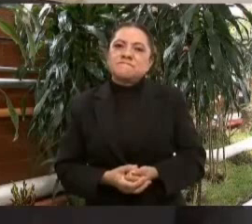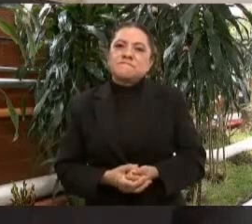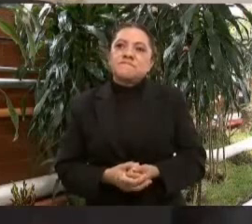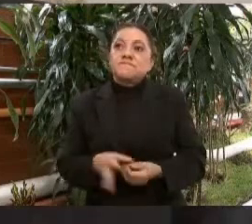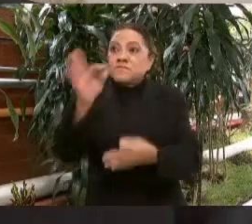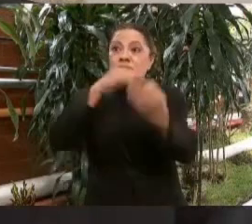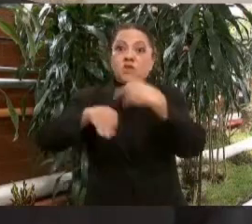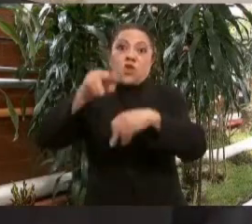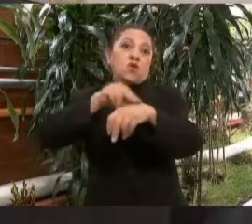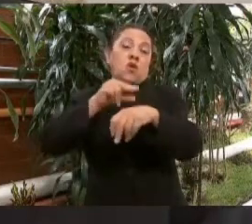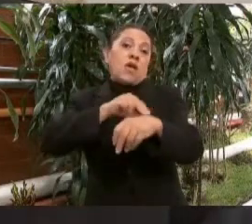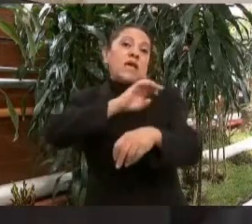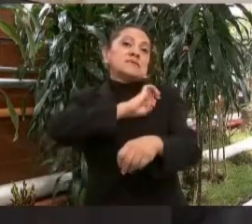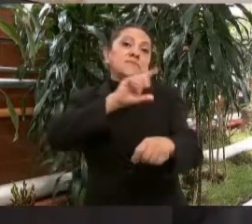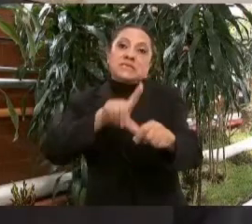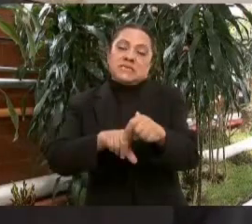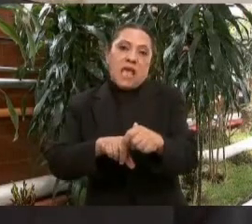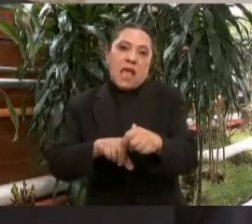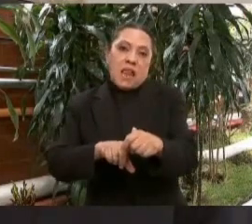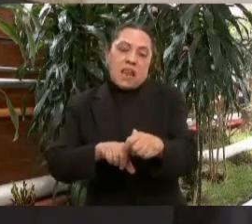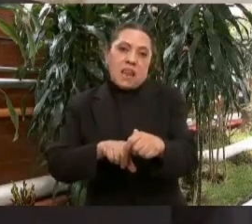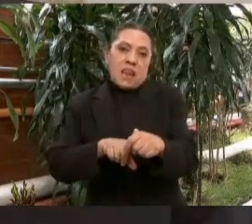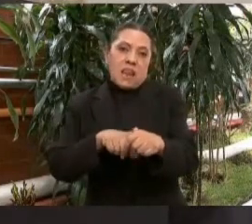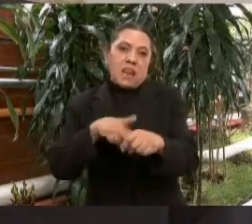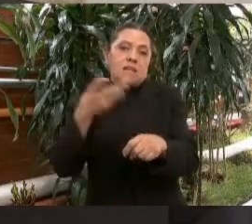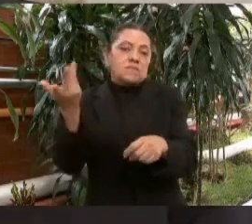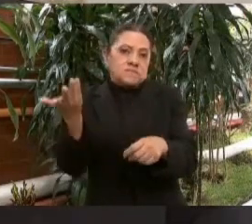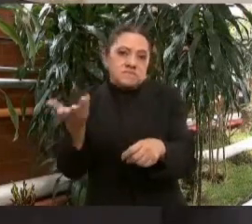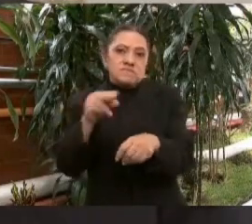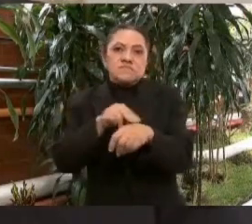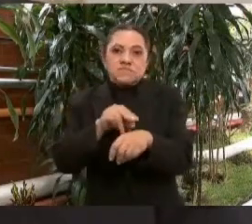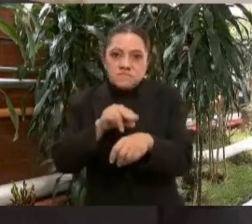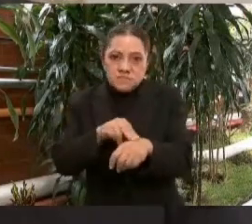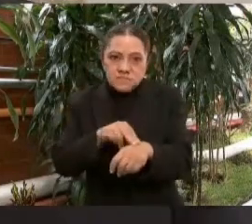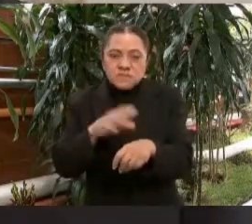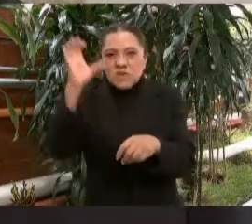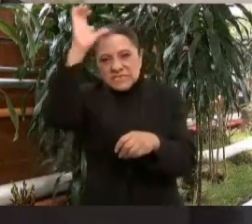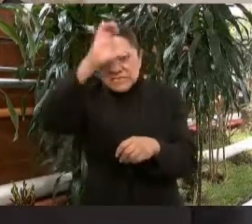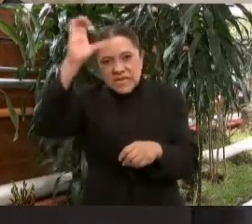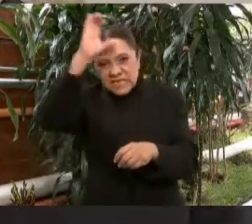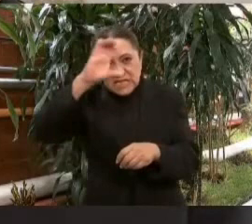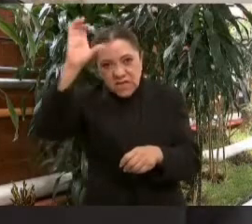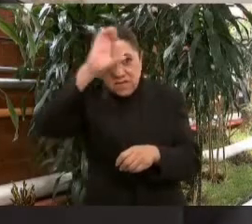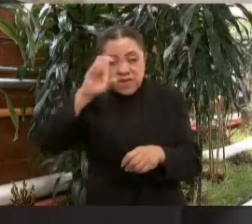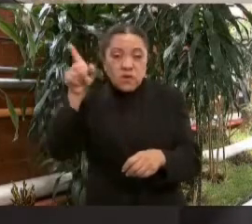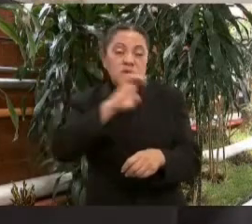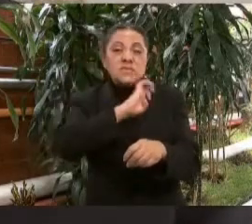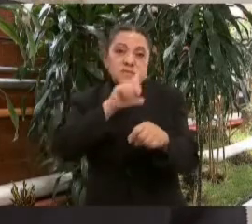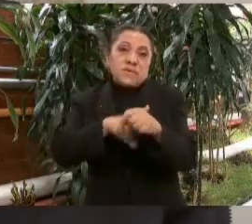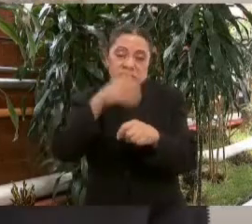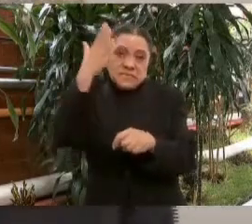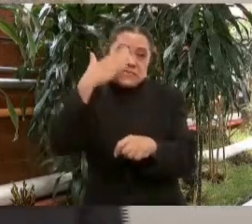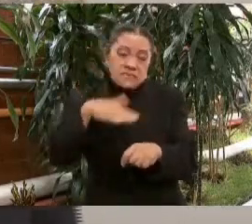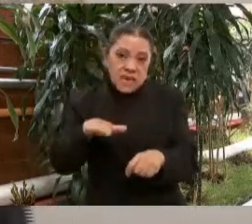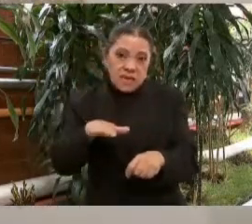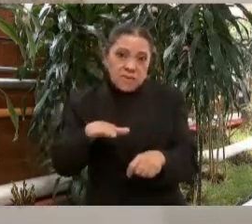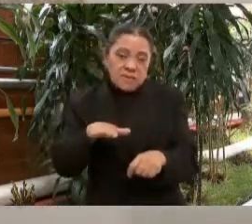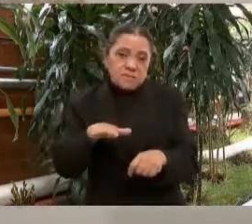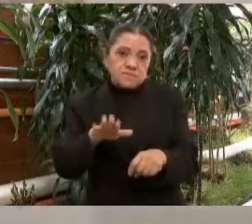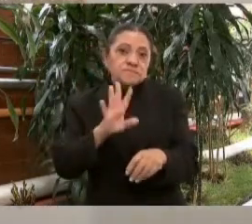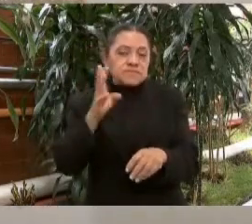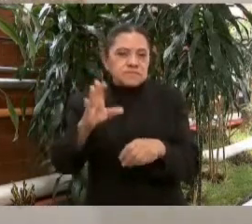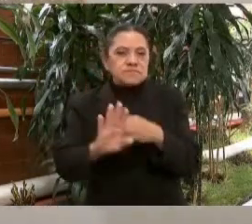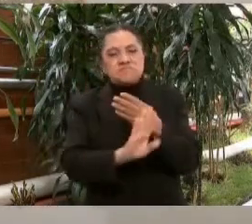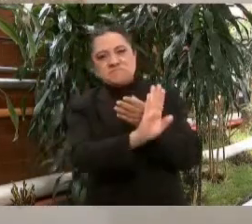especialistas, a los médicos, a los científicos, pero también le dije